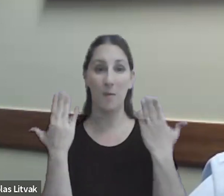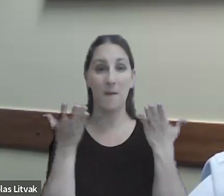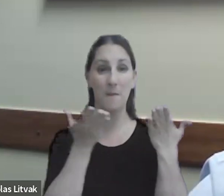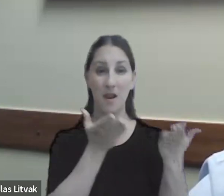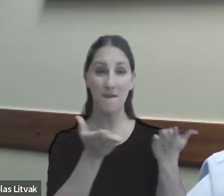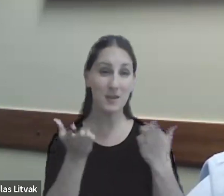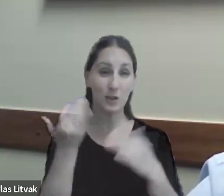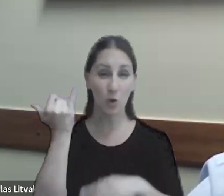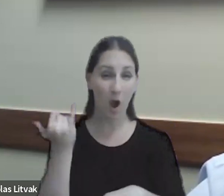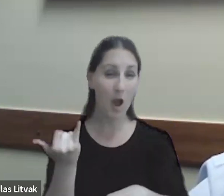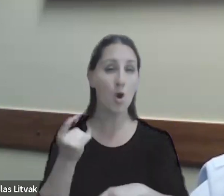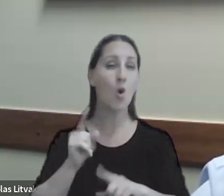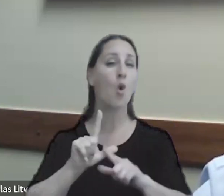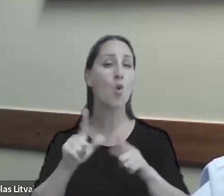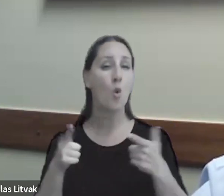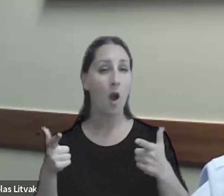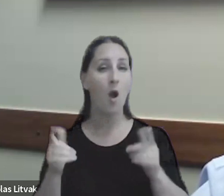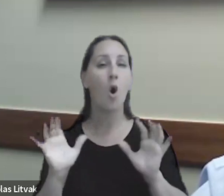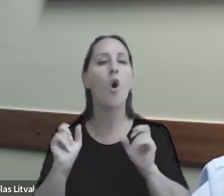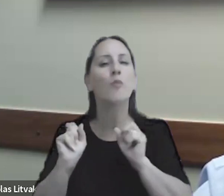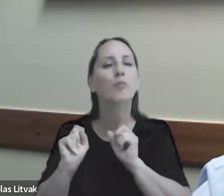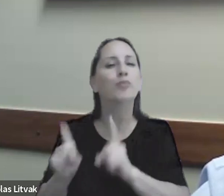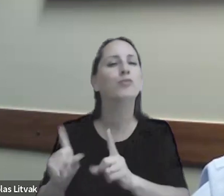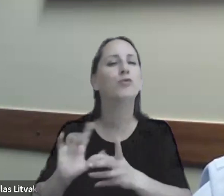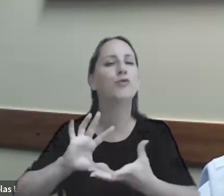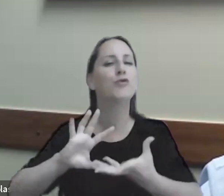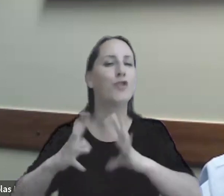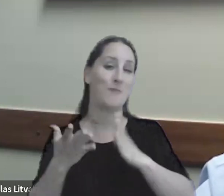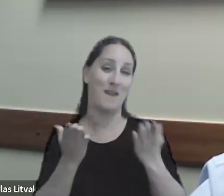también o ese tipo de beneficios